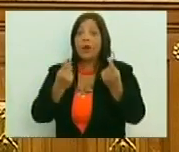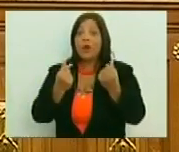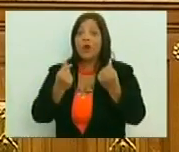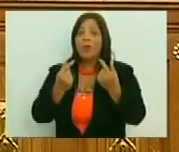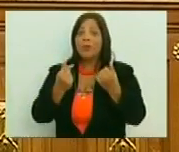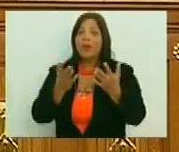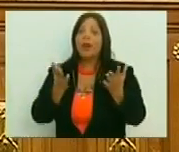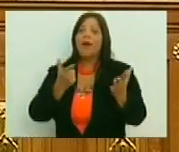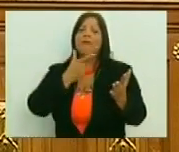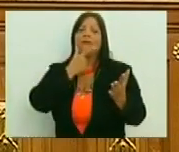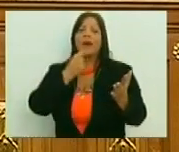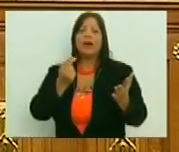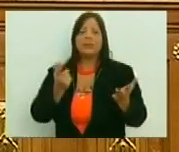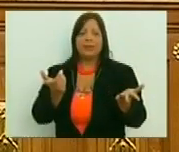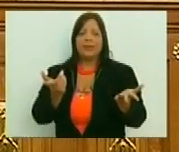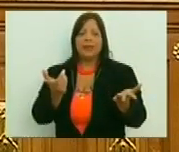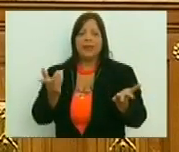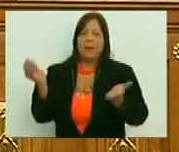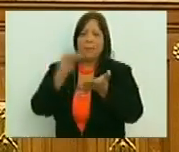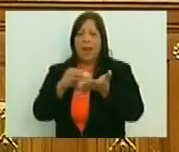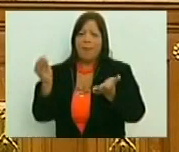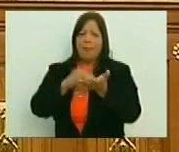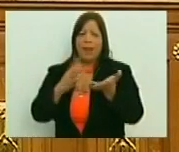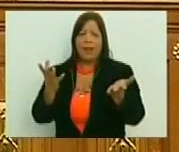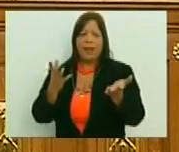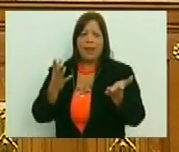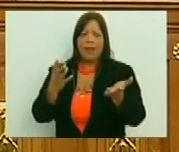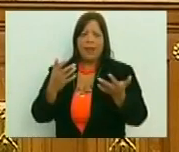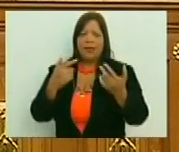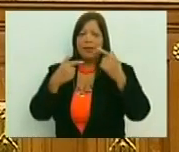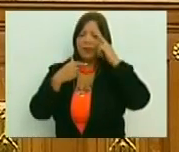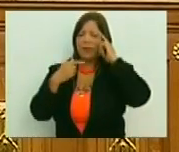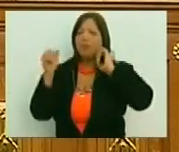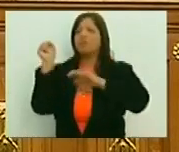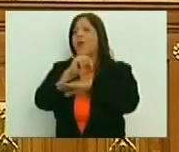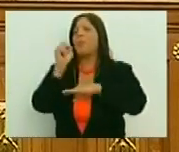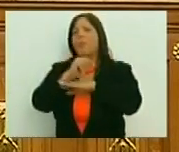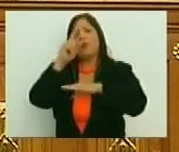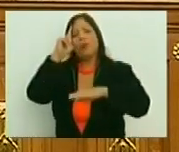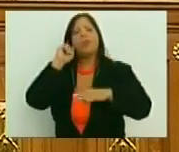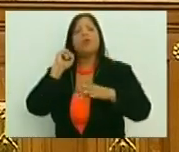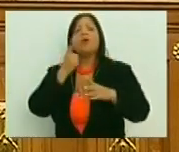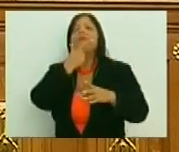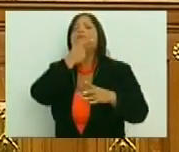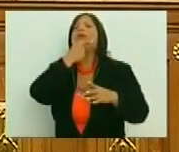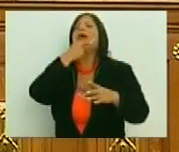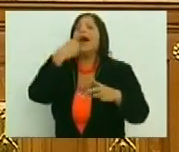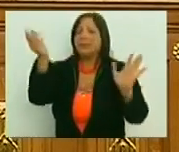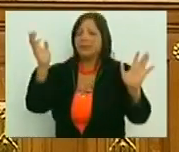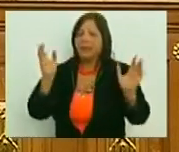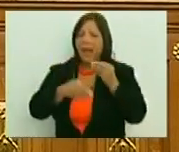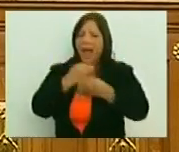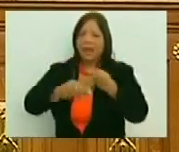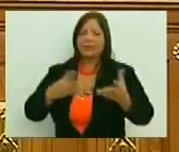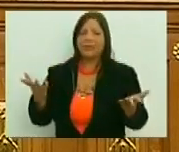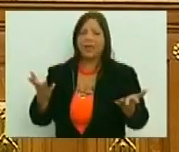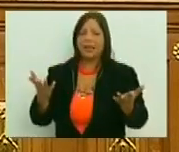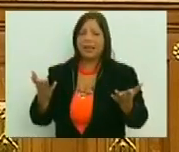hacen, si todos los hábitos, no los impusieron ellos, todo eso, ya han derrotado culturalmente, mantequilla, que no derrotan de la otra manera,